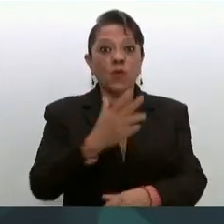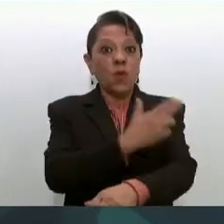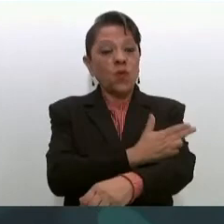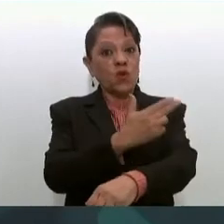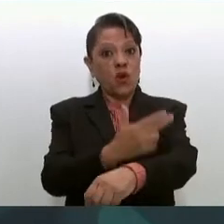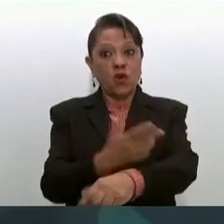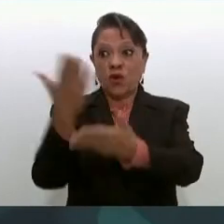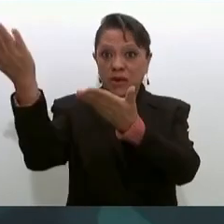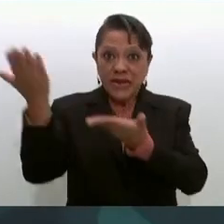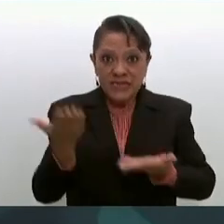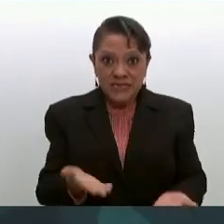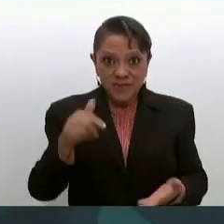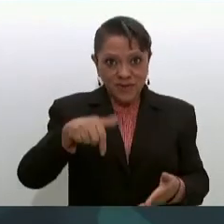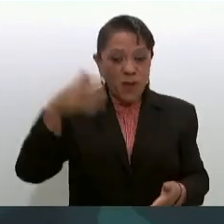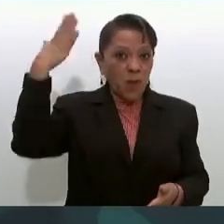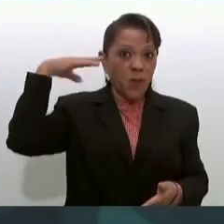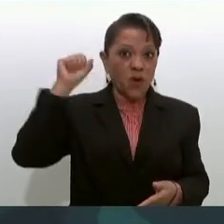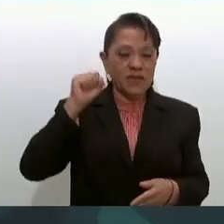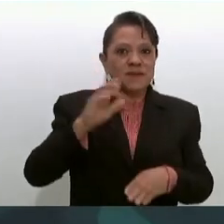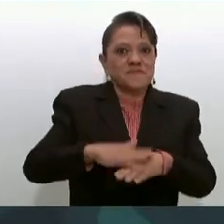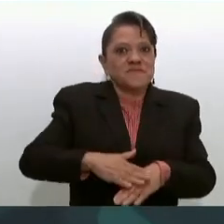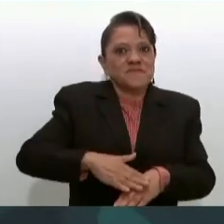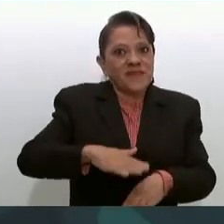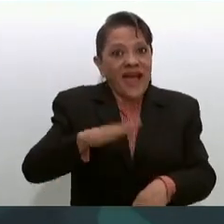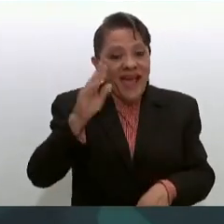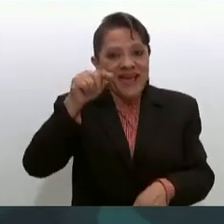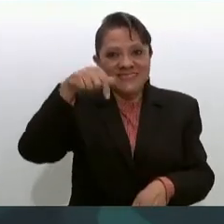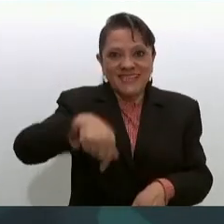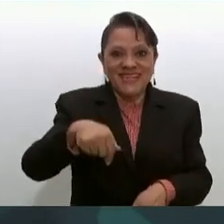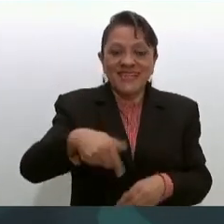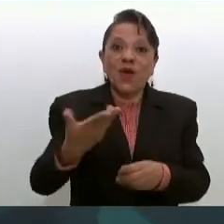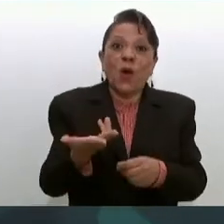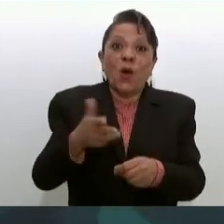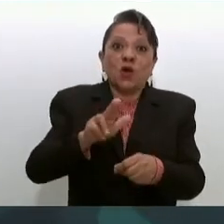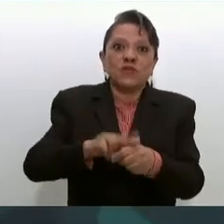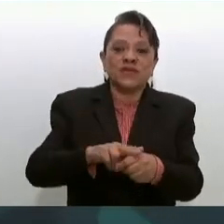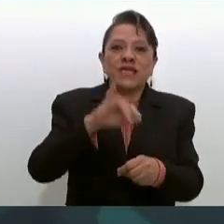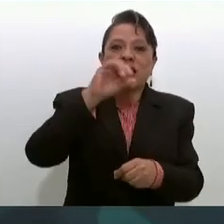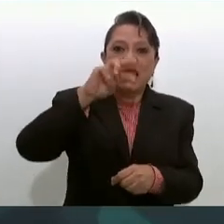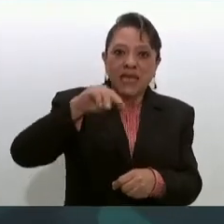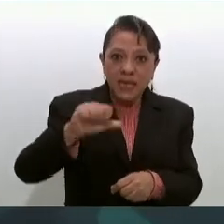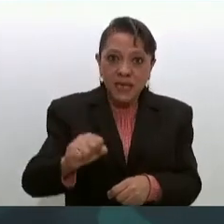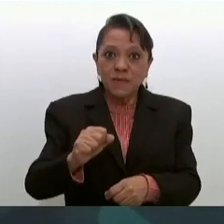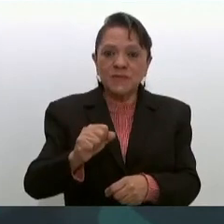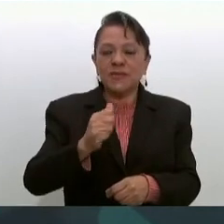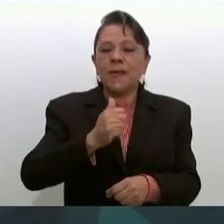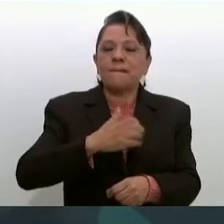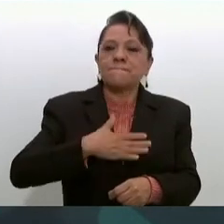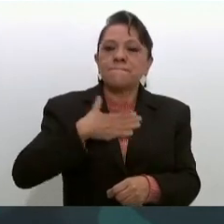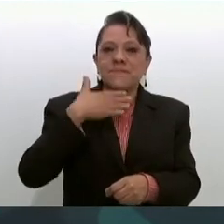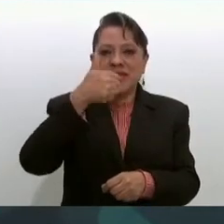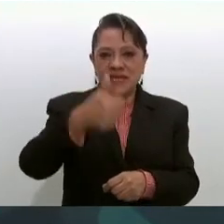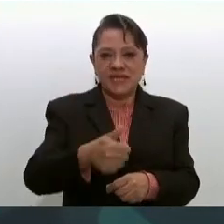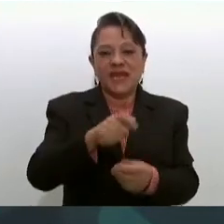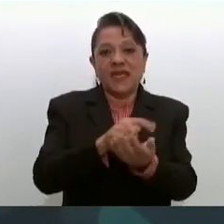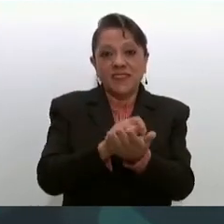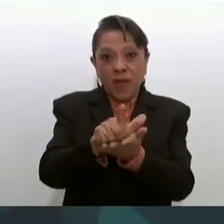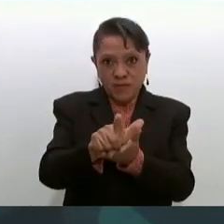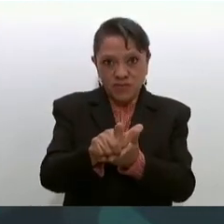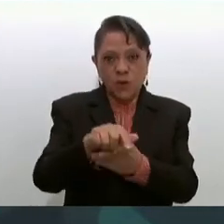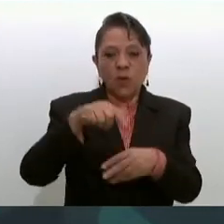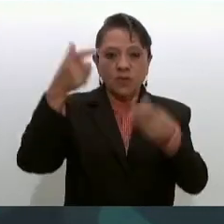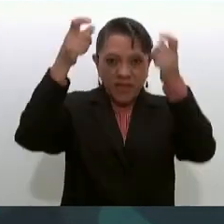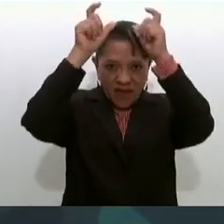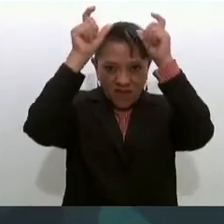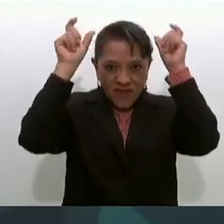recibirlo en Morelos, y más aún, en el Hospital IMSS-Bienestar de Mixco, enfermera María de la Luz Delgado